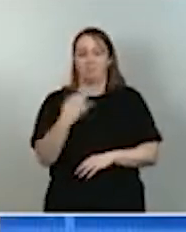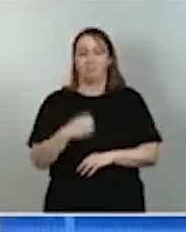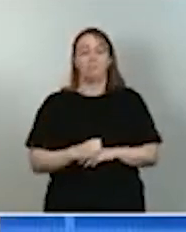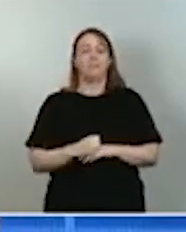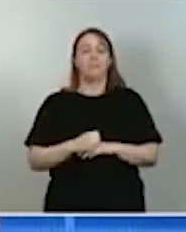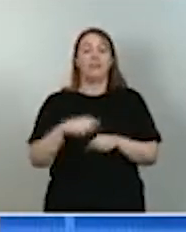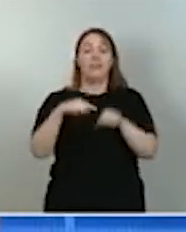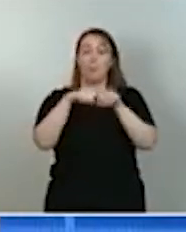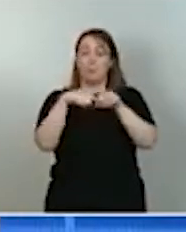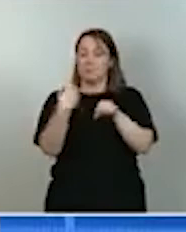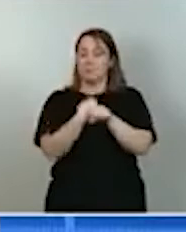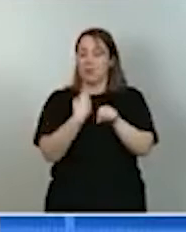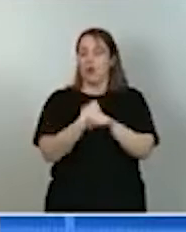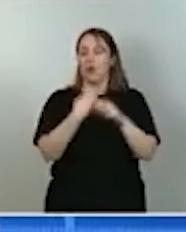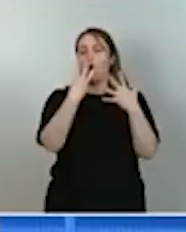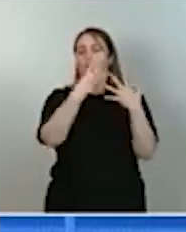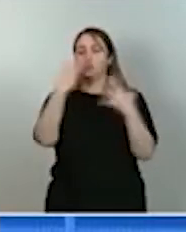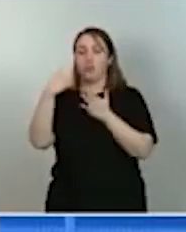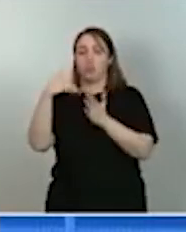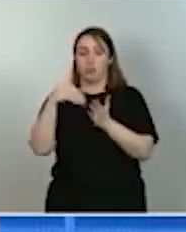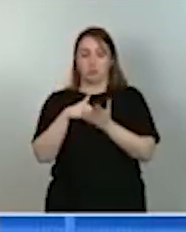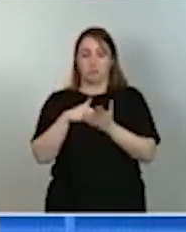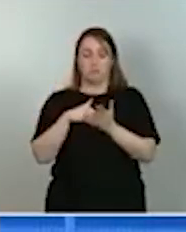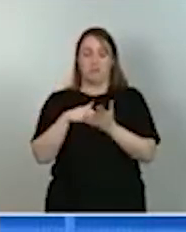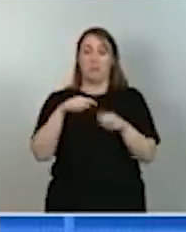trabajo, como ha señalado el presidente del Gobierno.